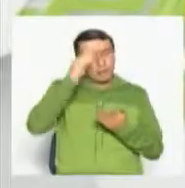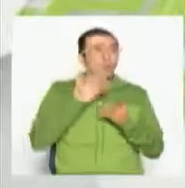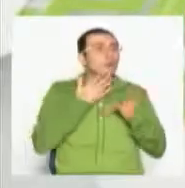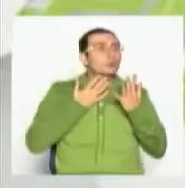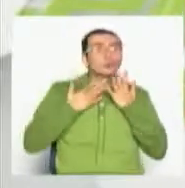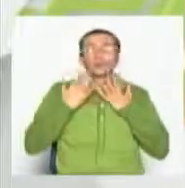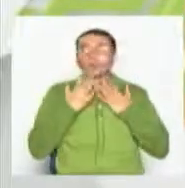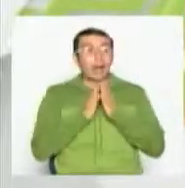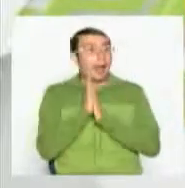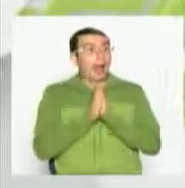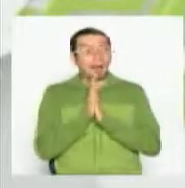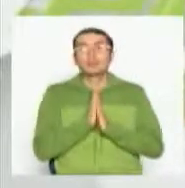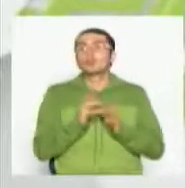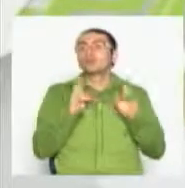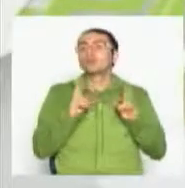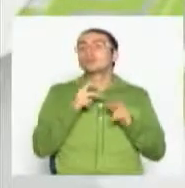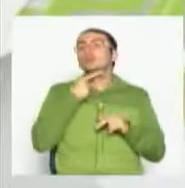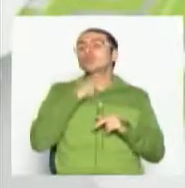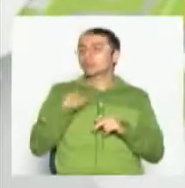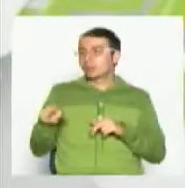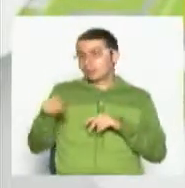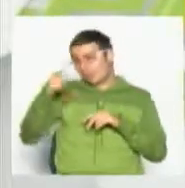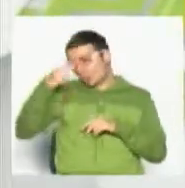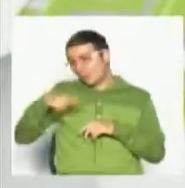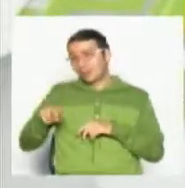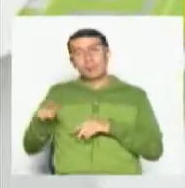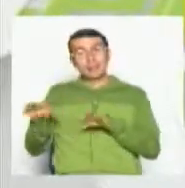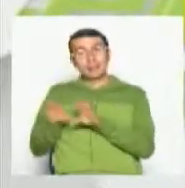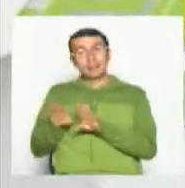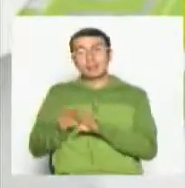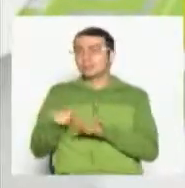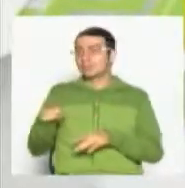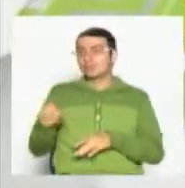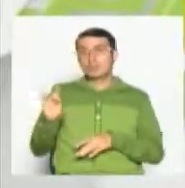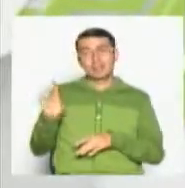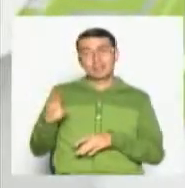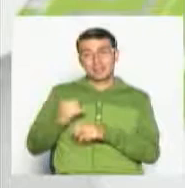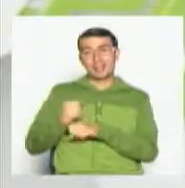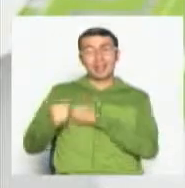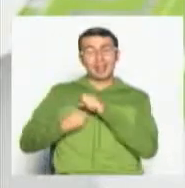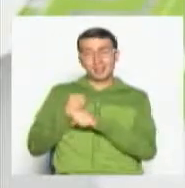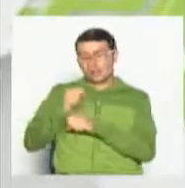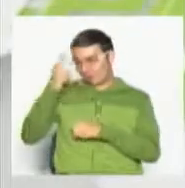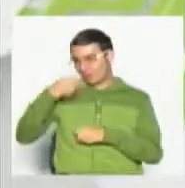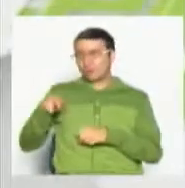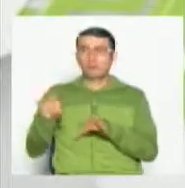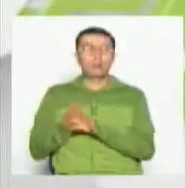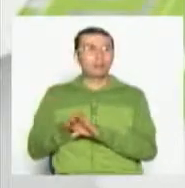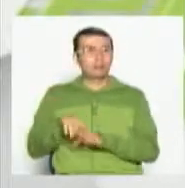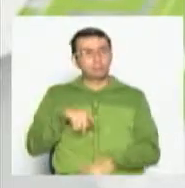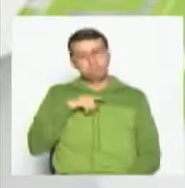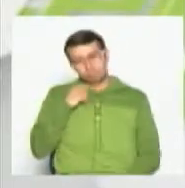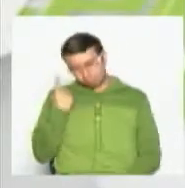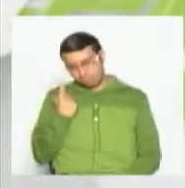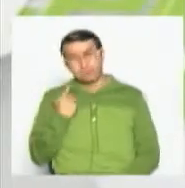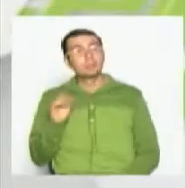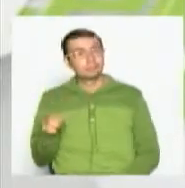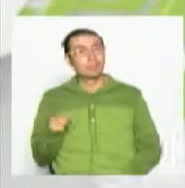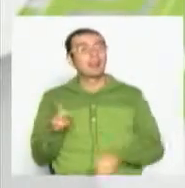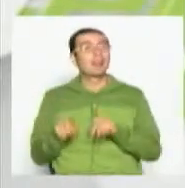pues quedamos, como diría mi hijo de 15 años desparchados, cierto, los jóvenes. Pero es, estábamos en un